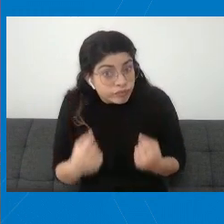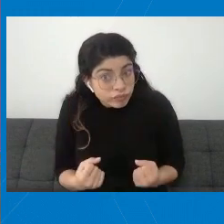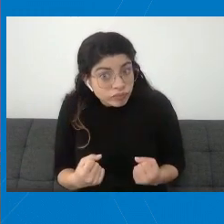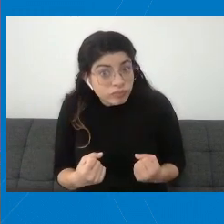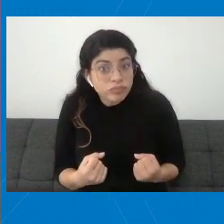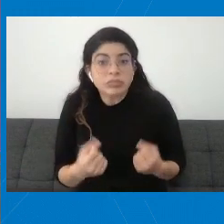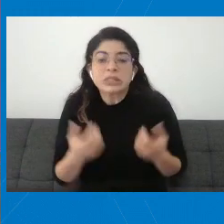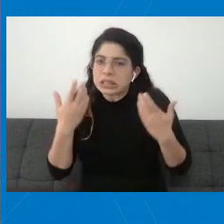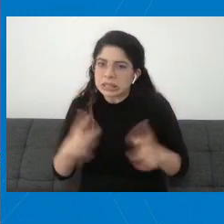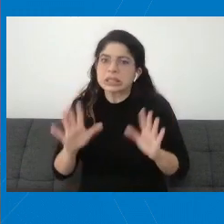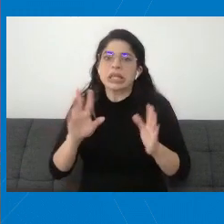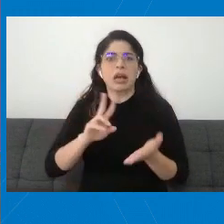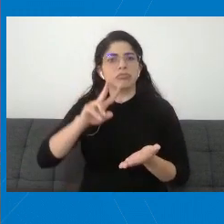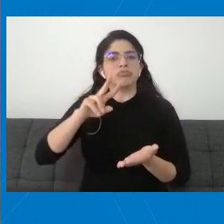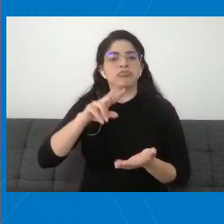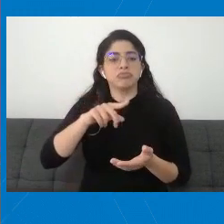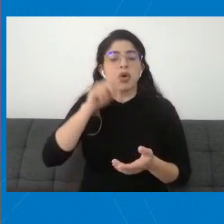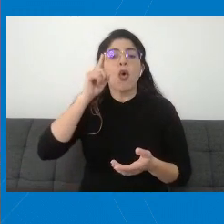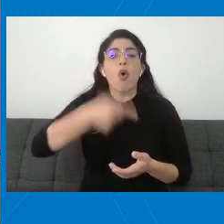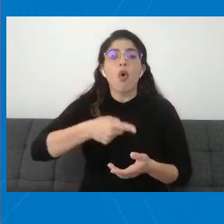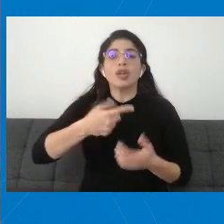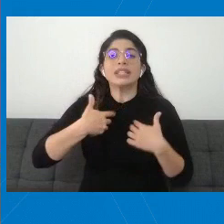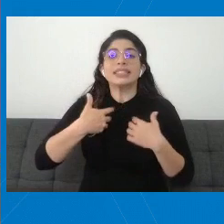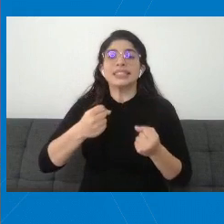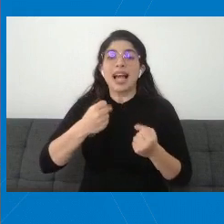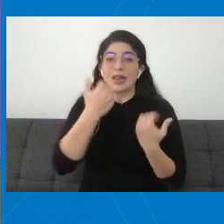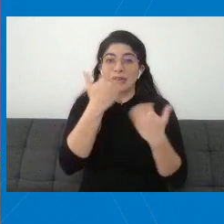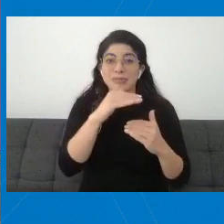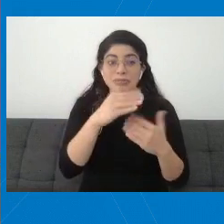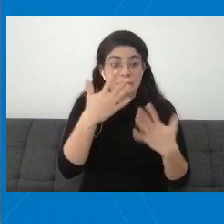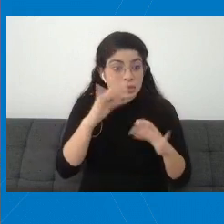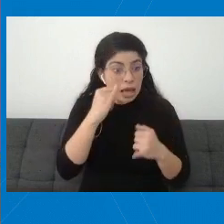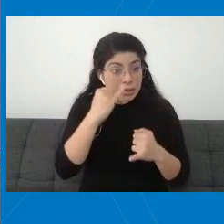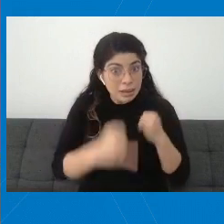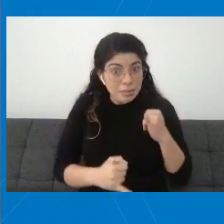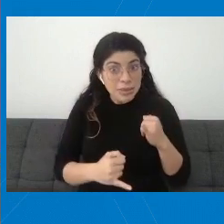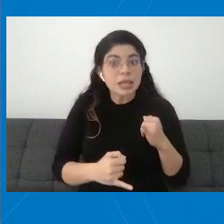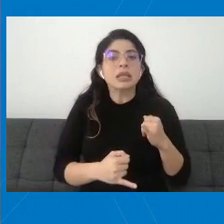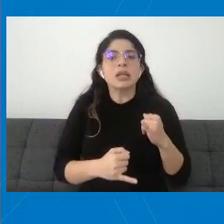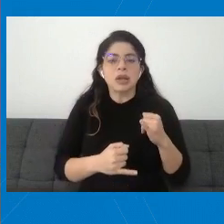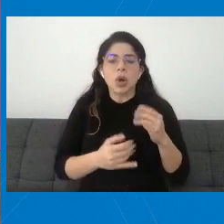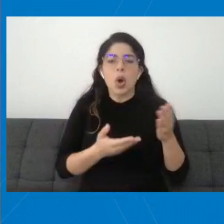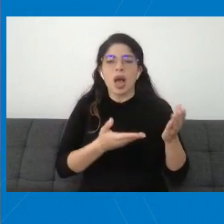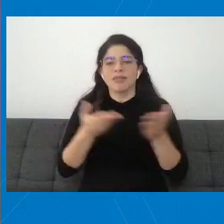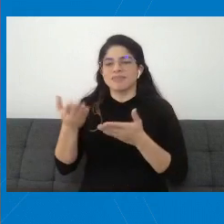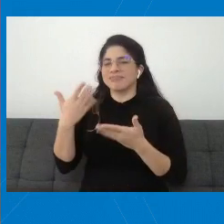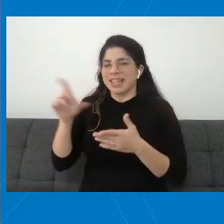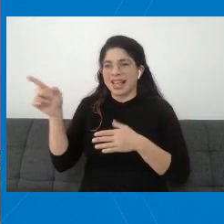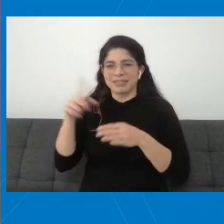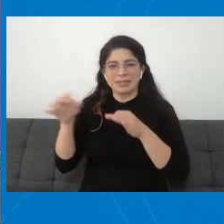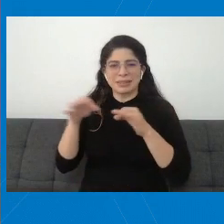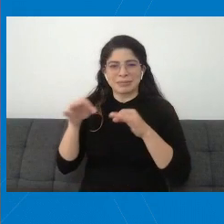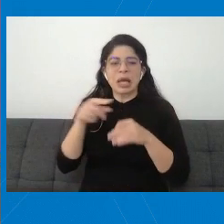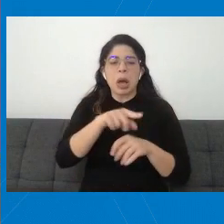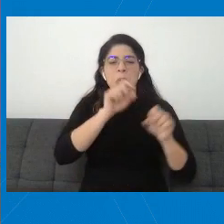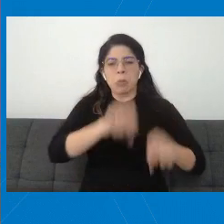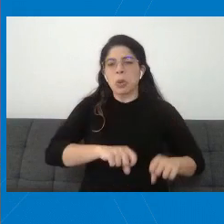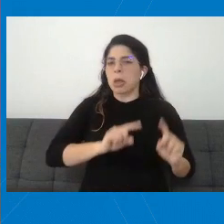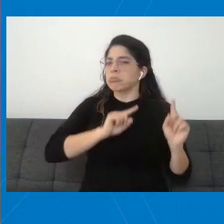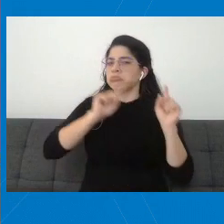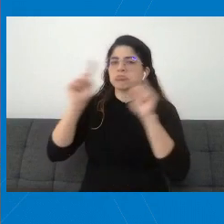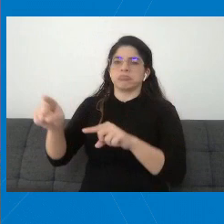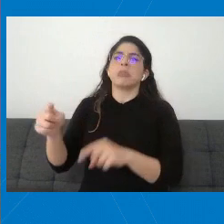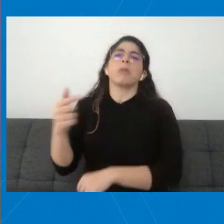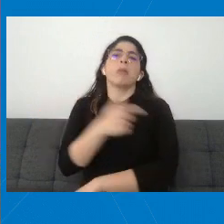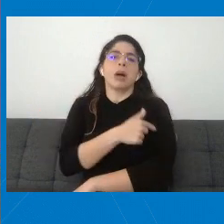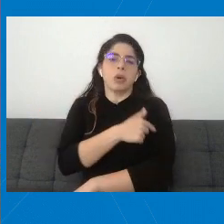ya se levantó su orden sanitaria y, de acuerdo a los esquemas que ya se explicaron, puede presentarse y recibir